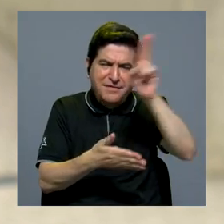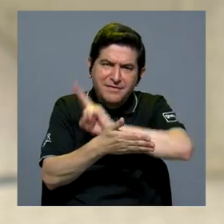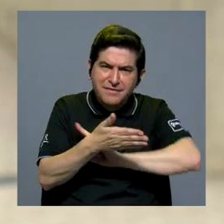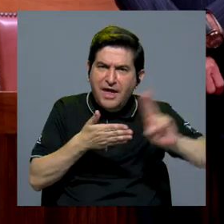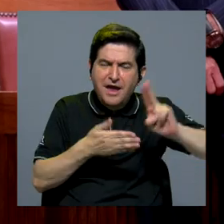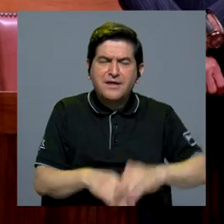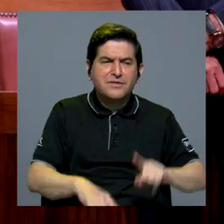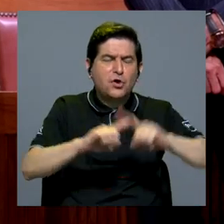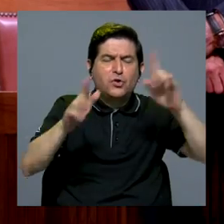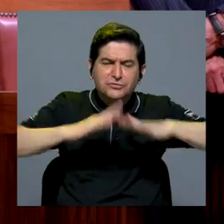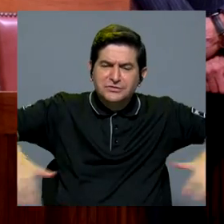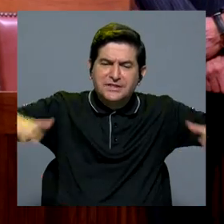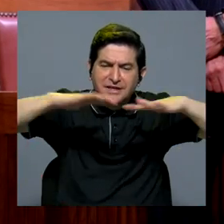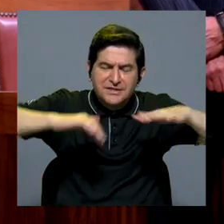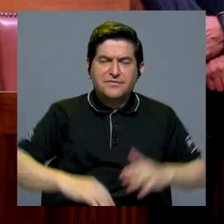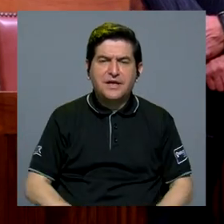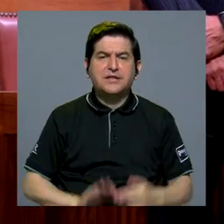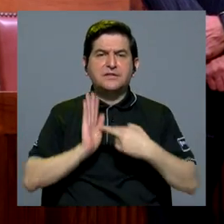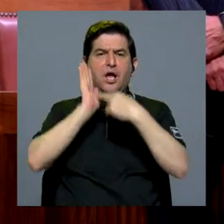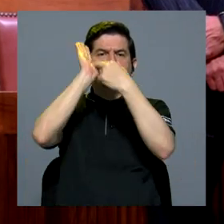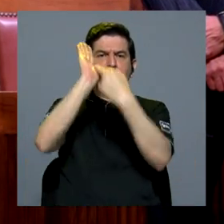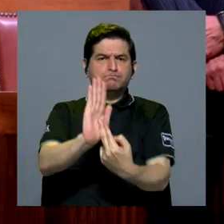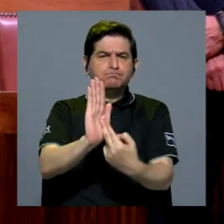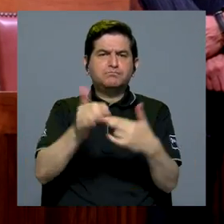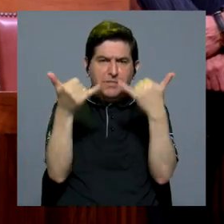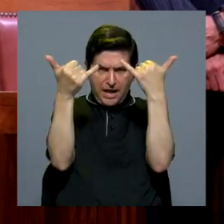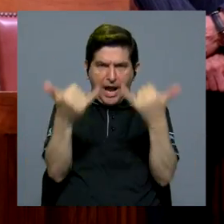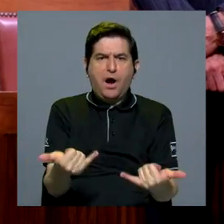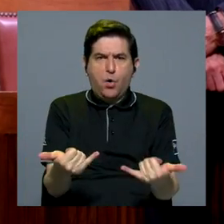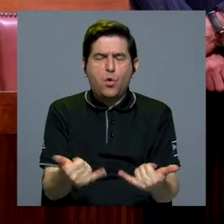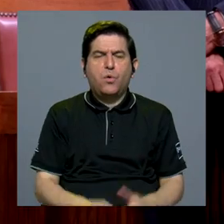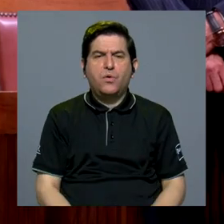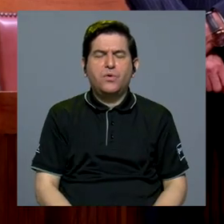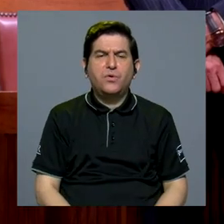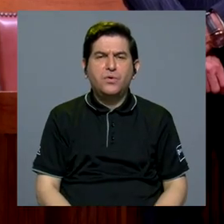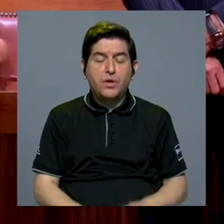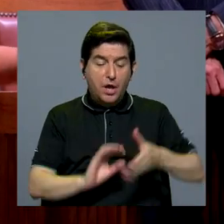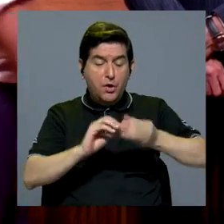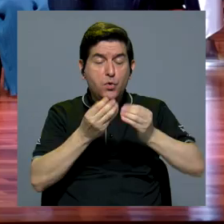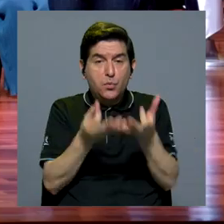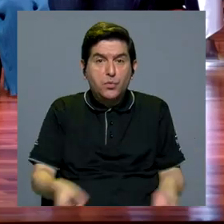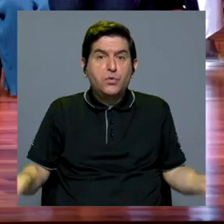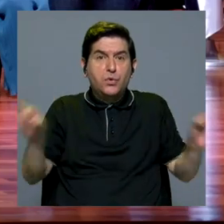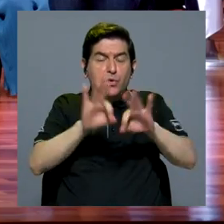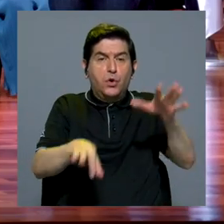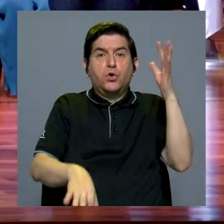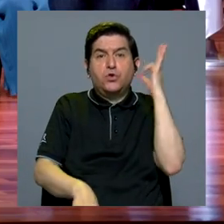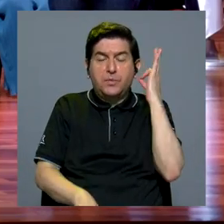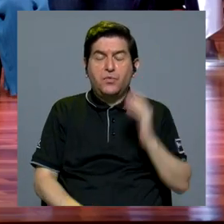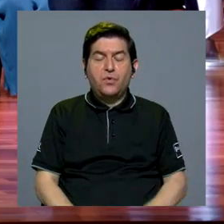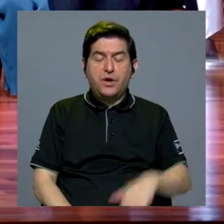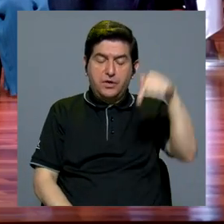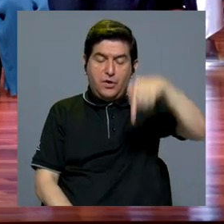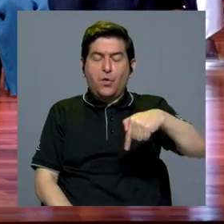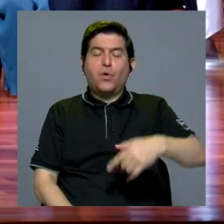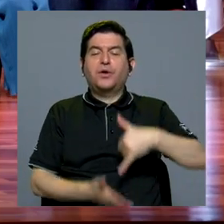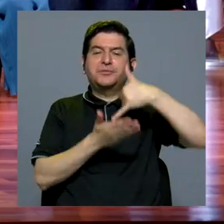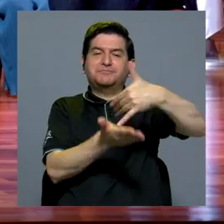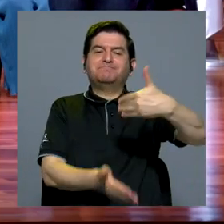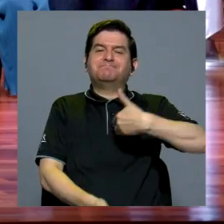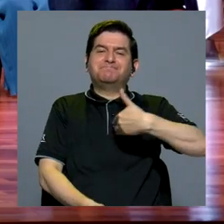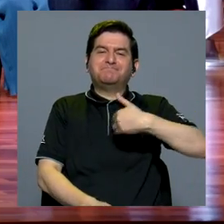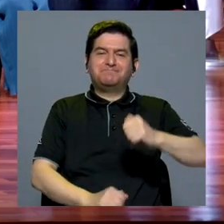formar parte de otros espacios y eso se ve representado hoy en ese elevado número de mujeres que hoy vamos a ser premiadas.